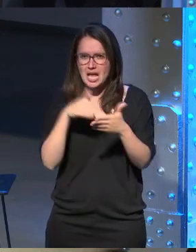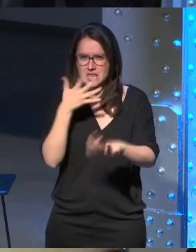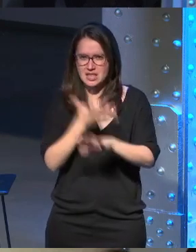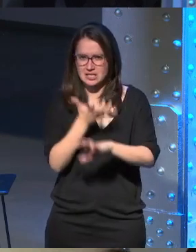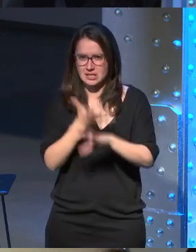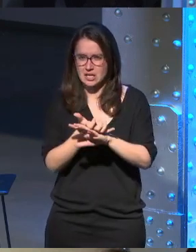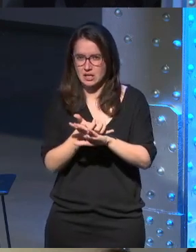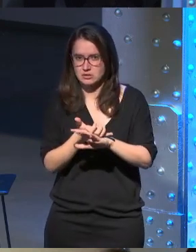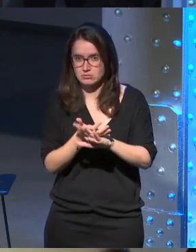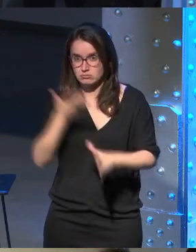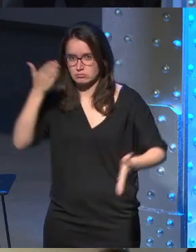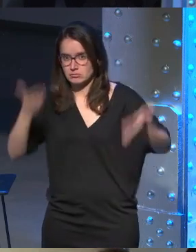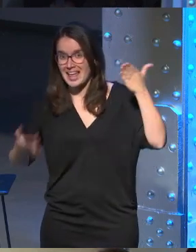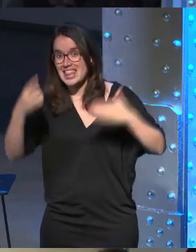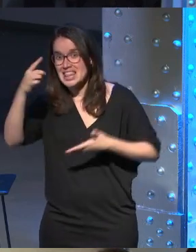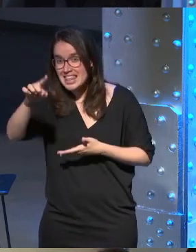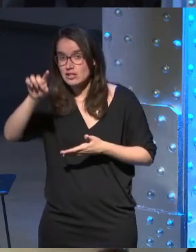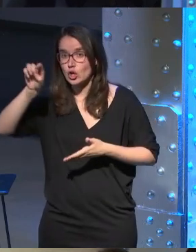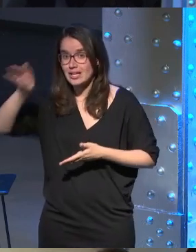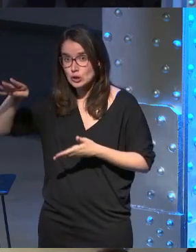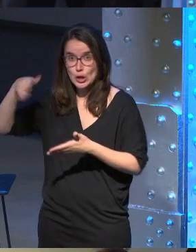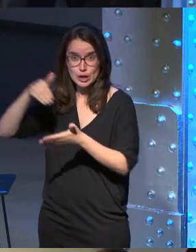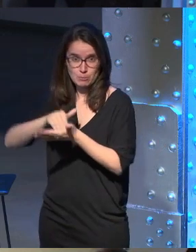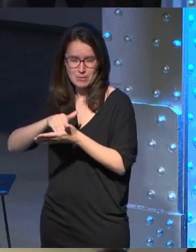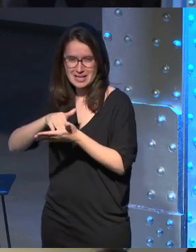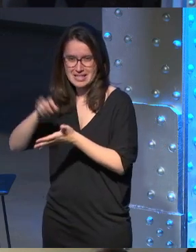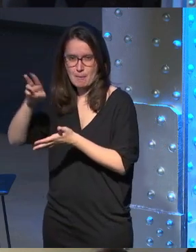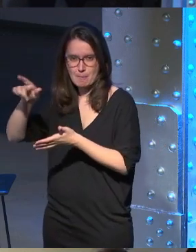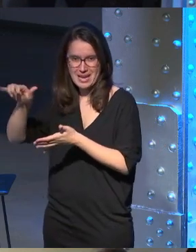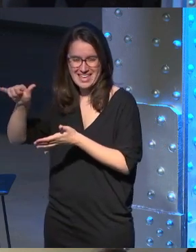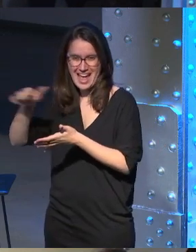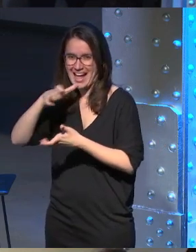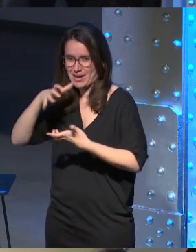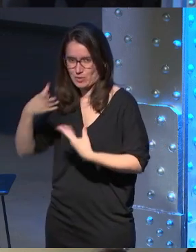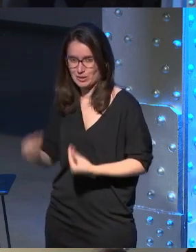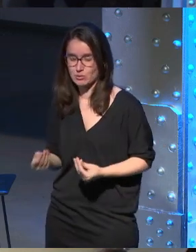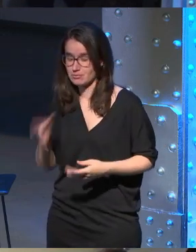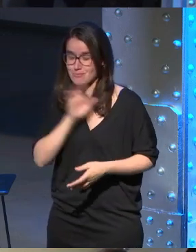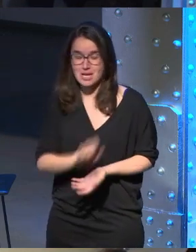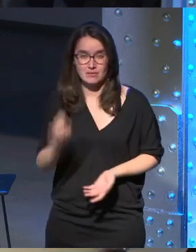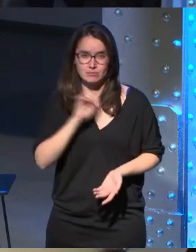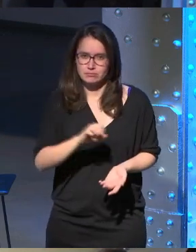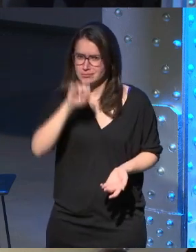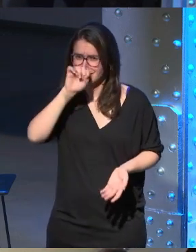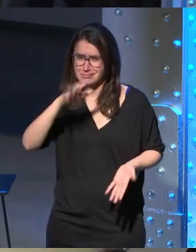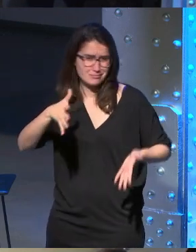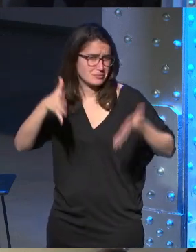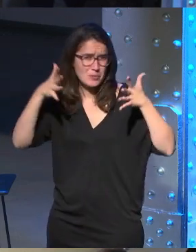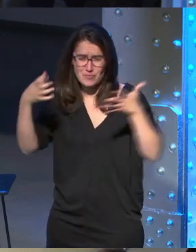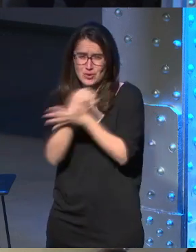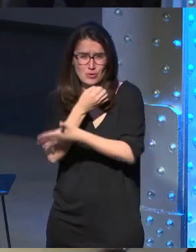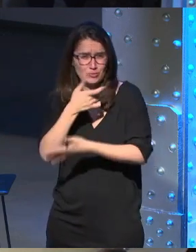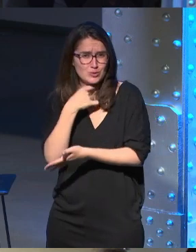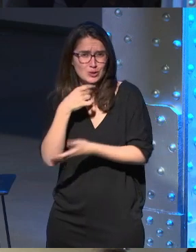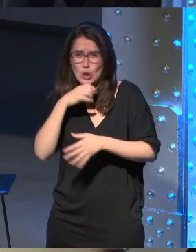versus las 114.000 que tenemos en Play ahora mismo es maravilloso y bueno estamos encantados Sony está encantada está todo el mundo